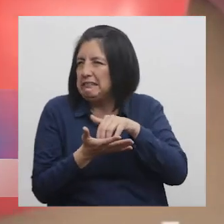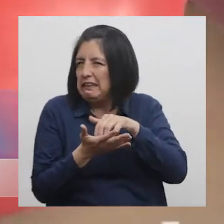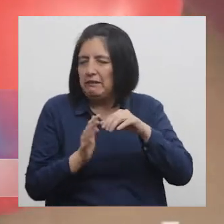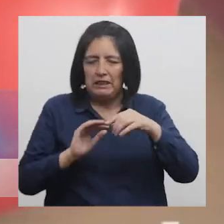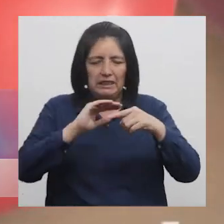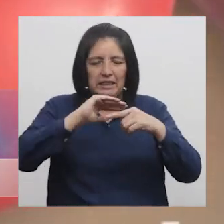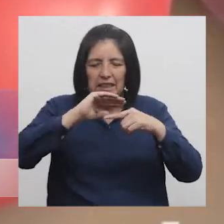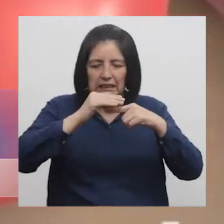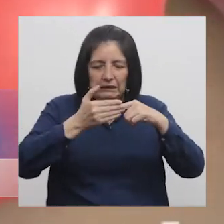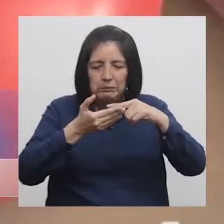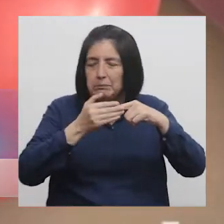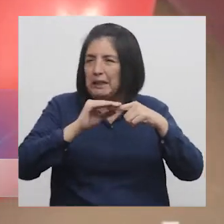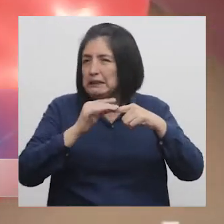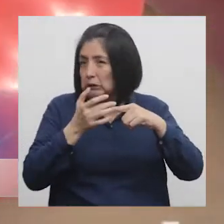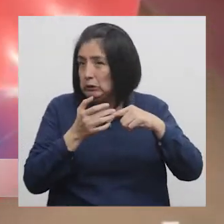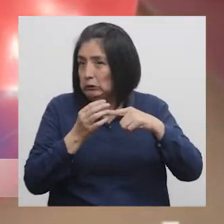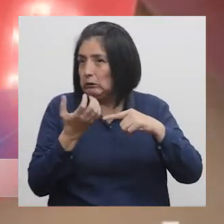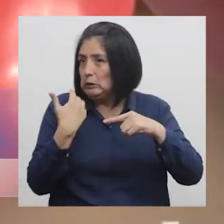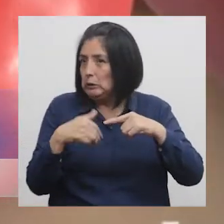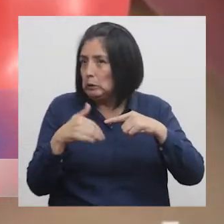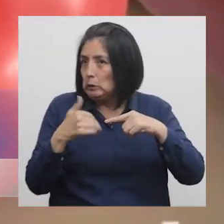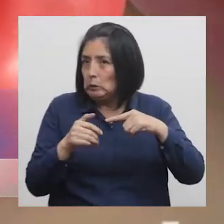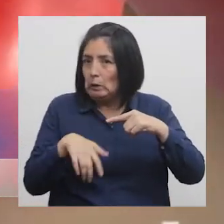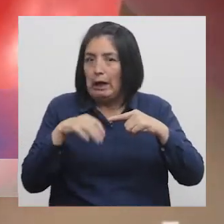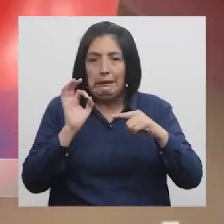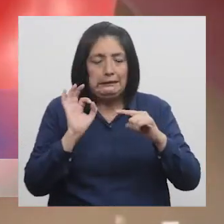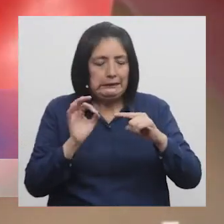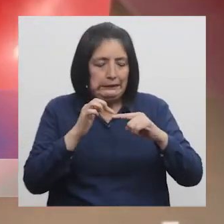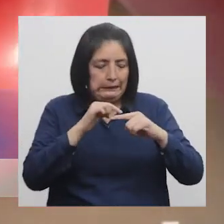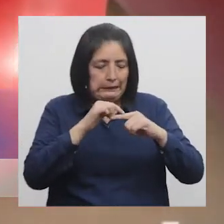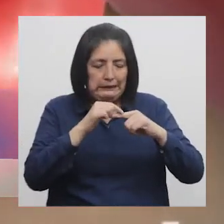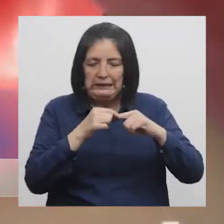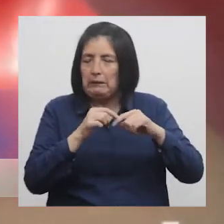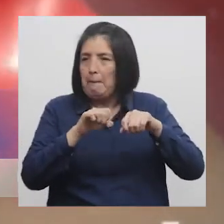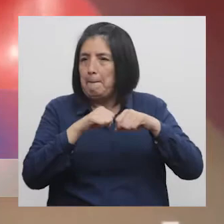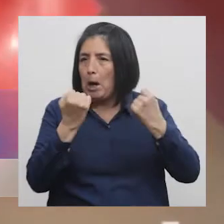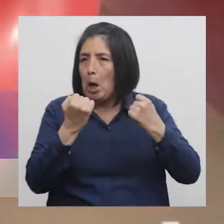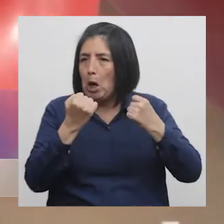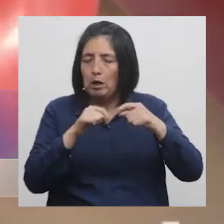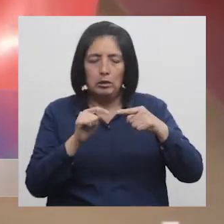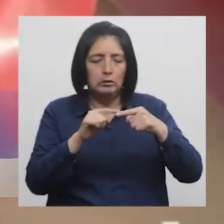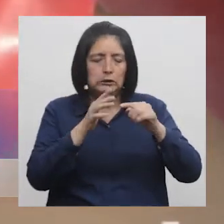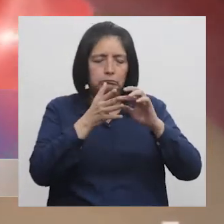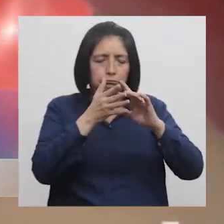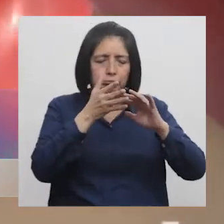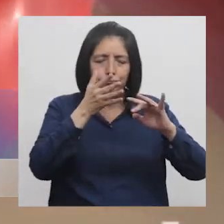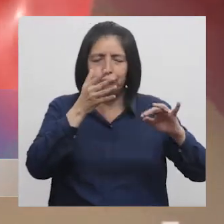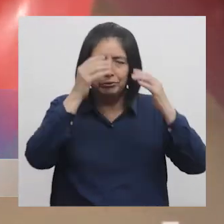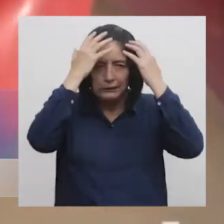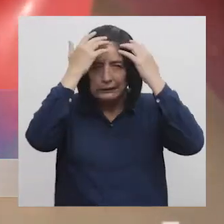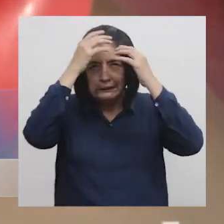del vaso sanguíneo Que muchas veces corre el riesgo De causar una ruptura o hemorragia intracerebral